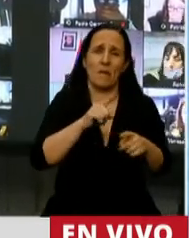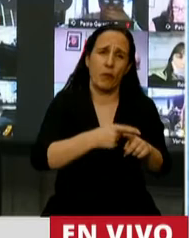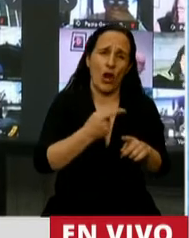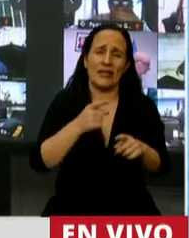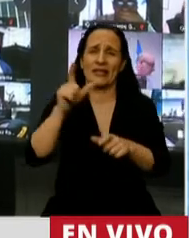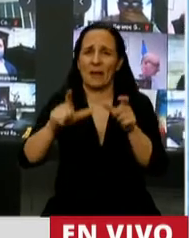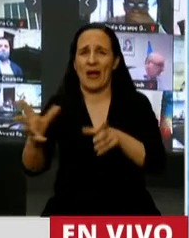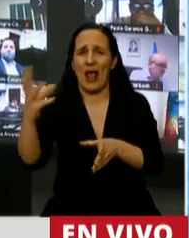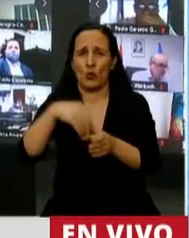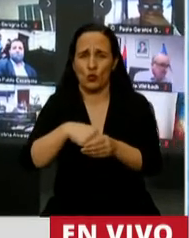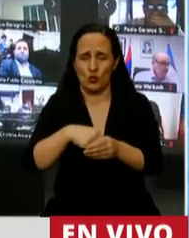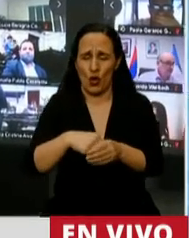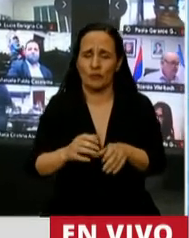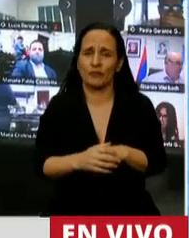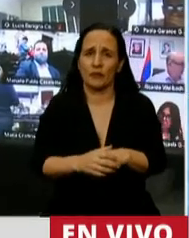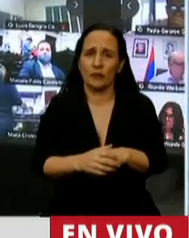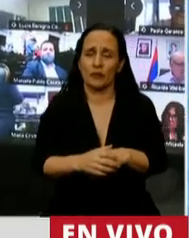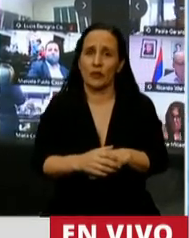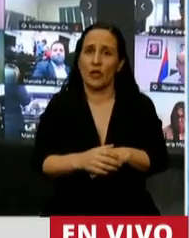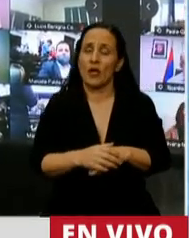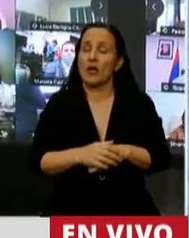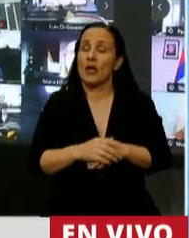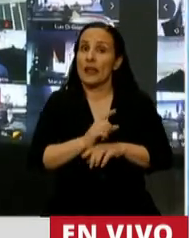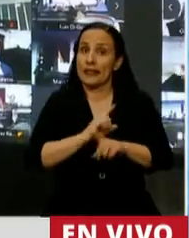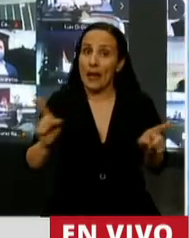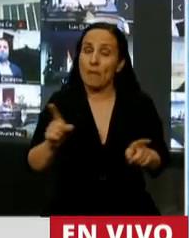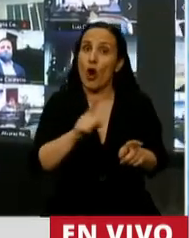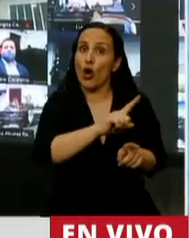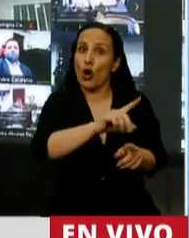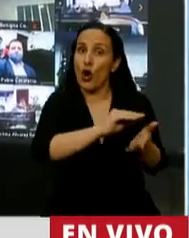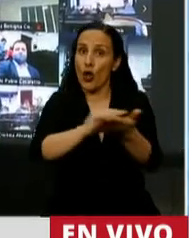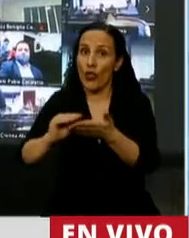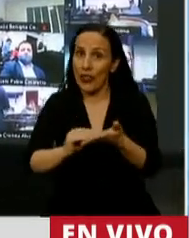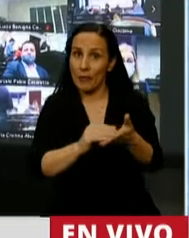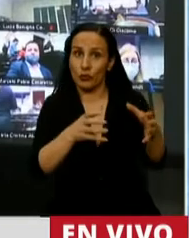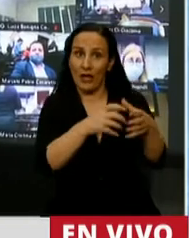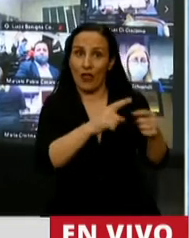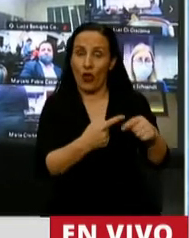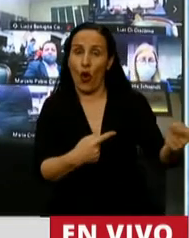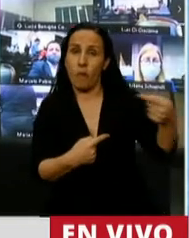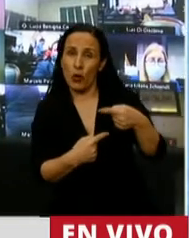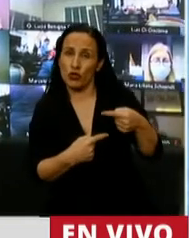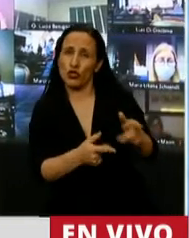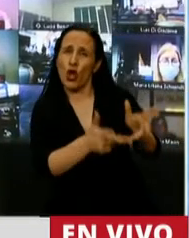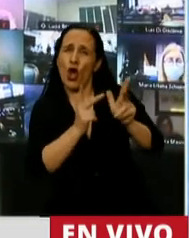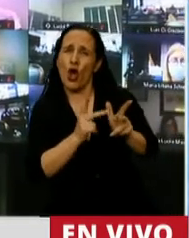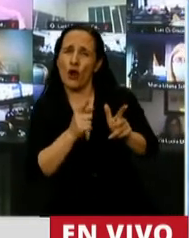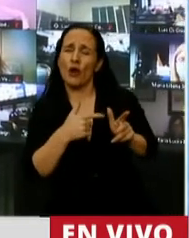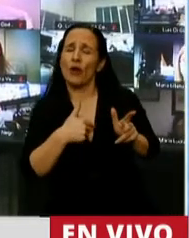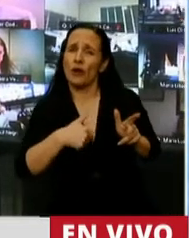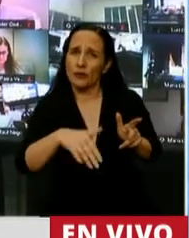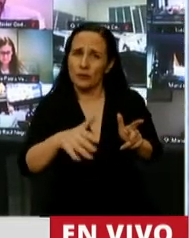de inclusión social. No escuché tampoco a ningún diputado de la hoy oposición destacar que el próximo